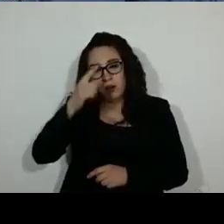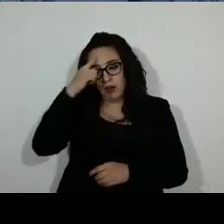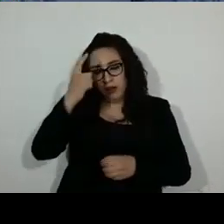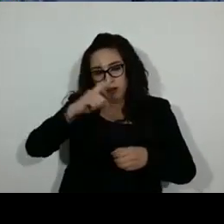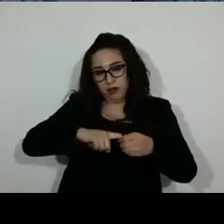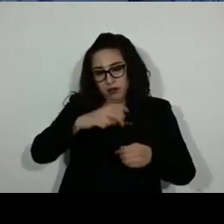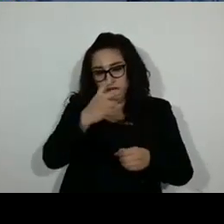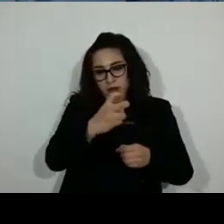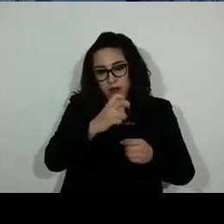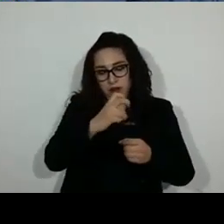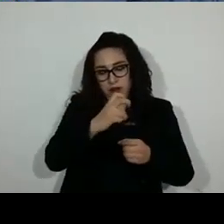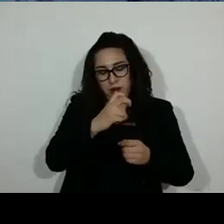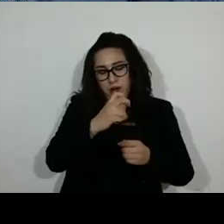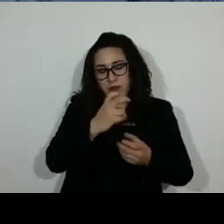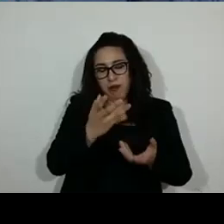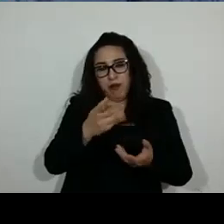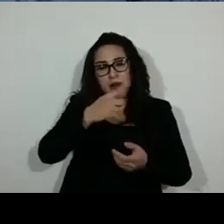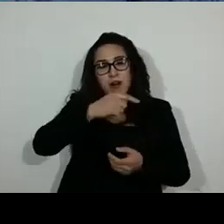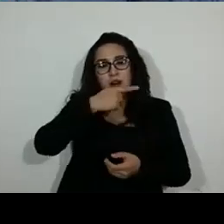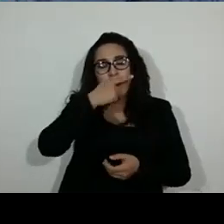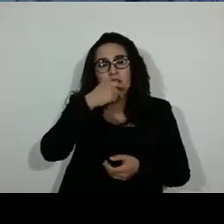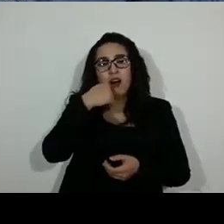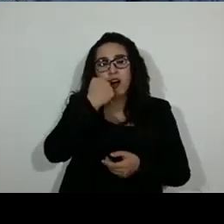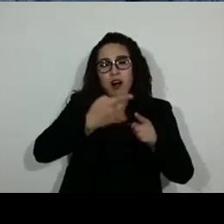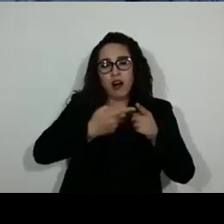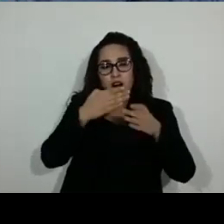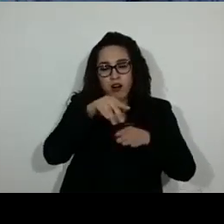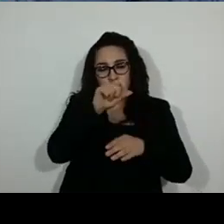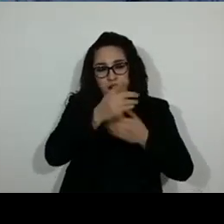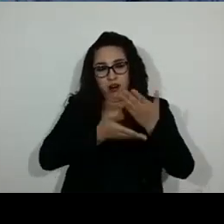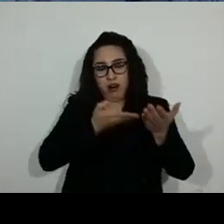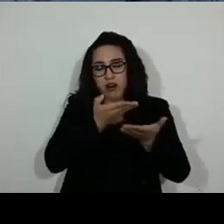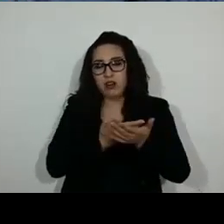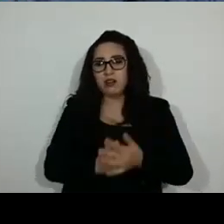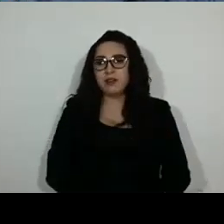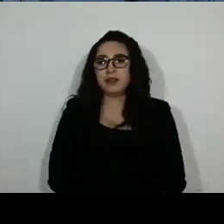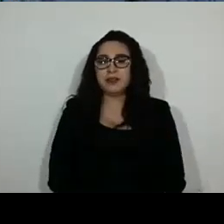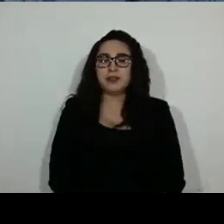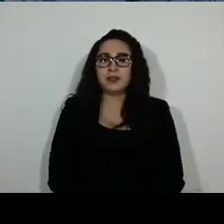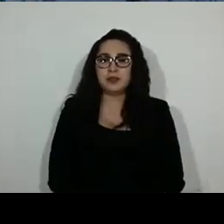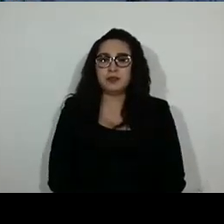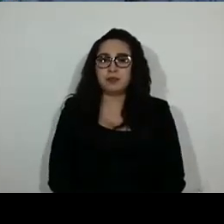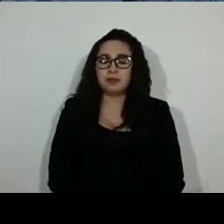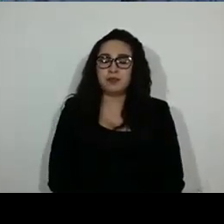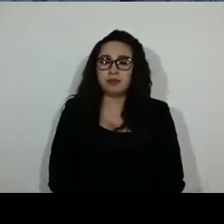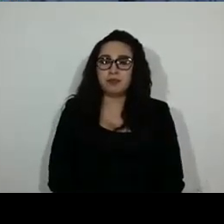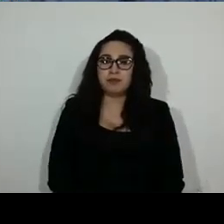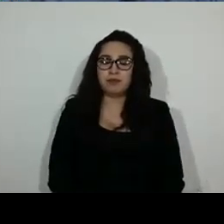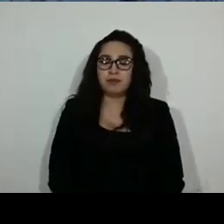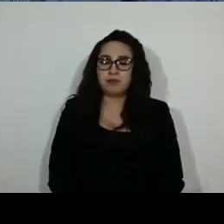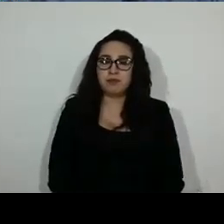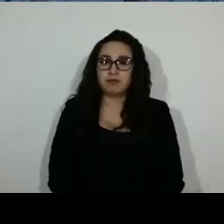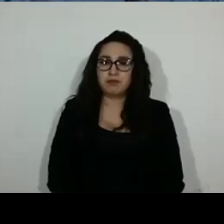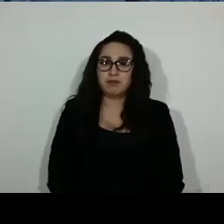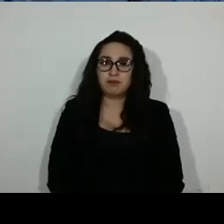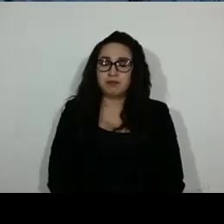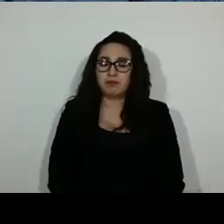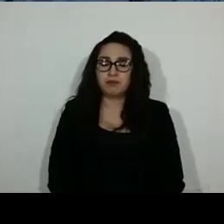alguna consideración sobre el dictamen de referencia, por lo que así lo decidas, sirvas a manifestarlo de viva voz diciendo su nombre.